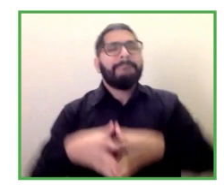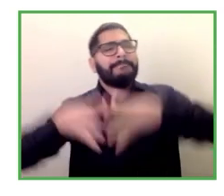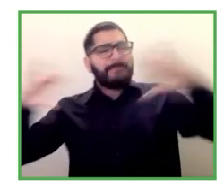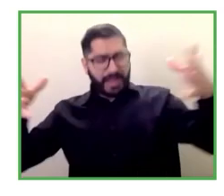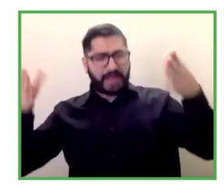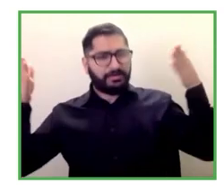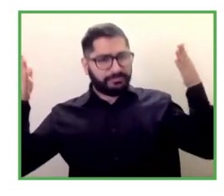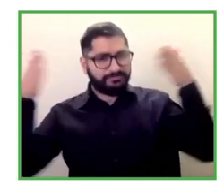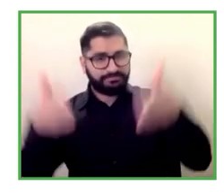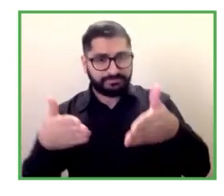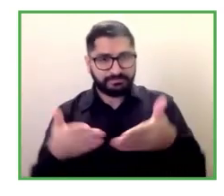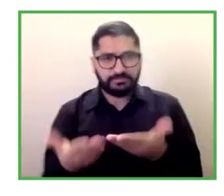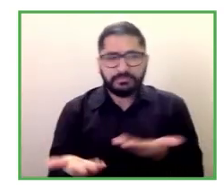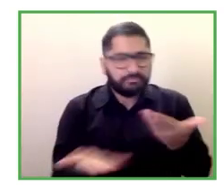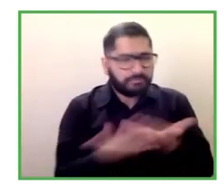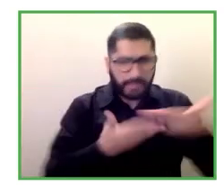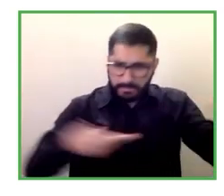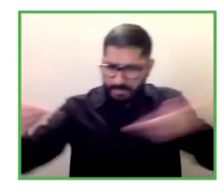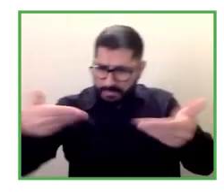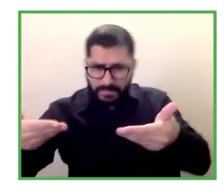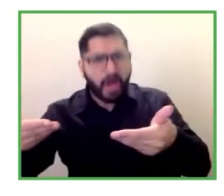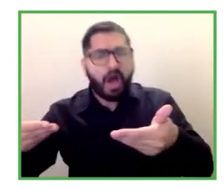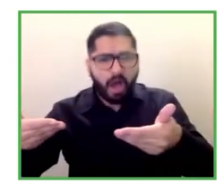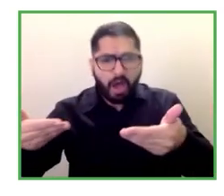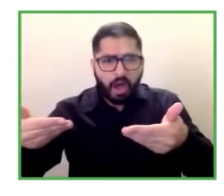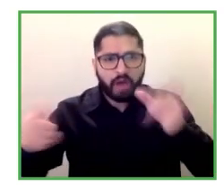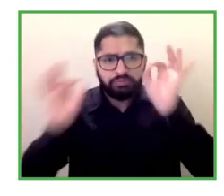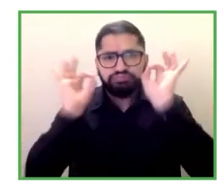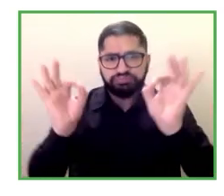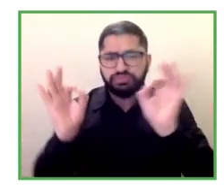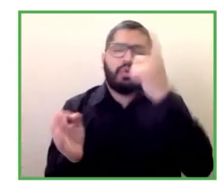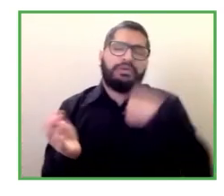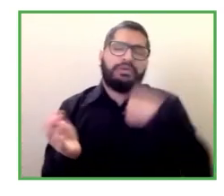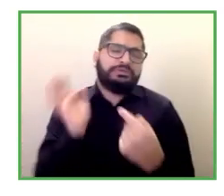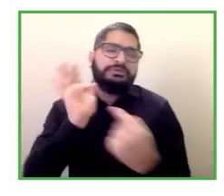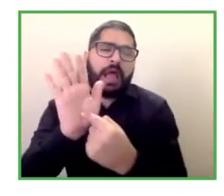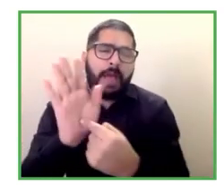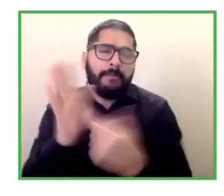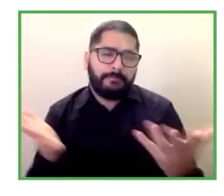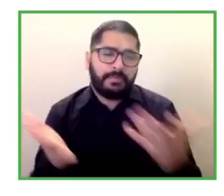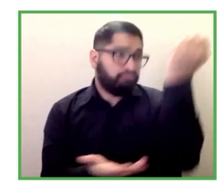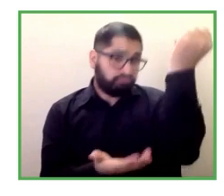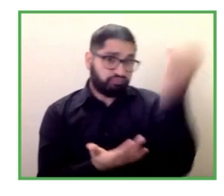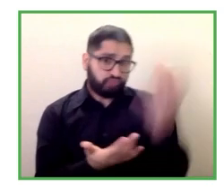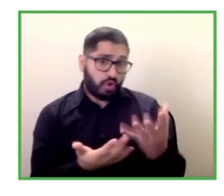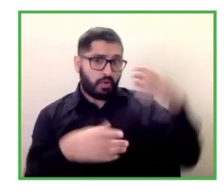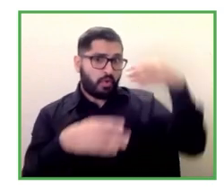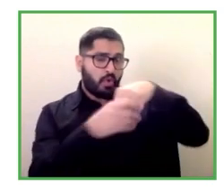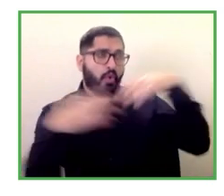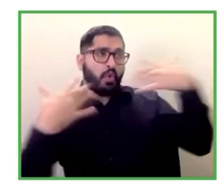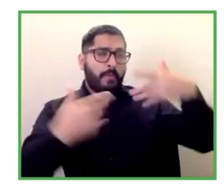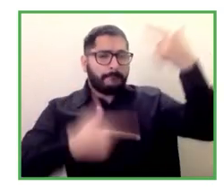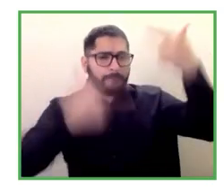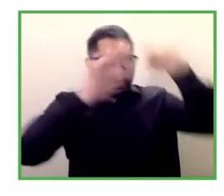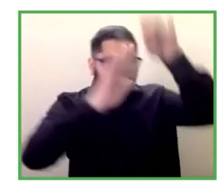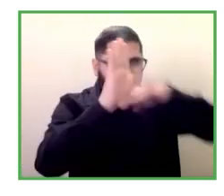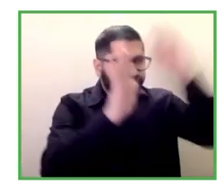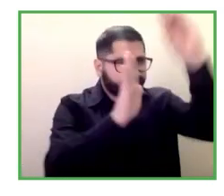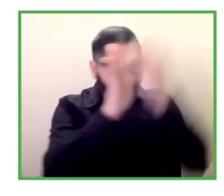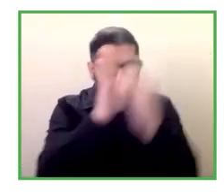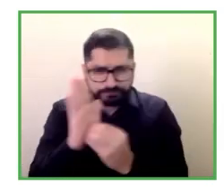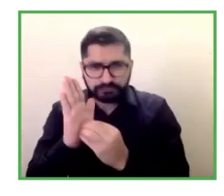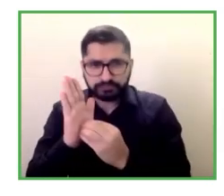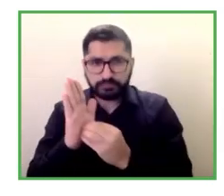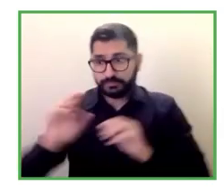como el mismo número de políticas implementadas la segunda tendencia se trata de la permanencia en el